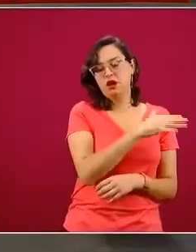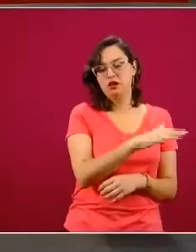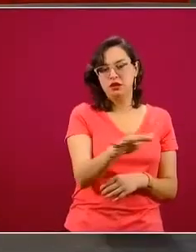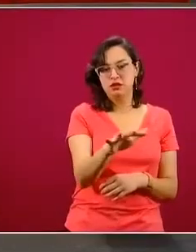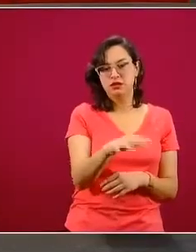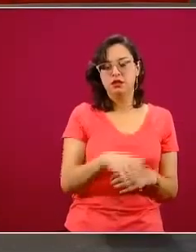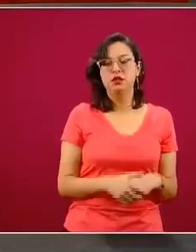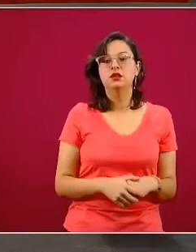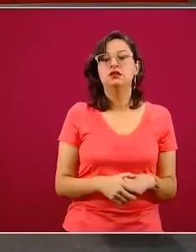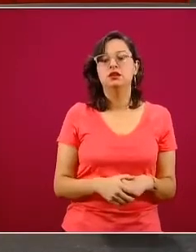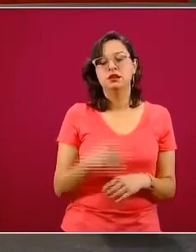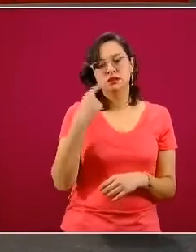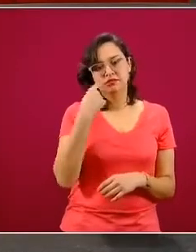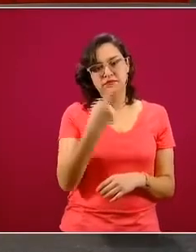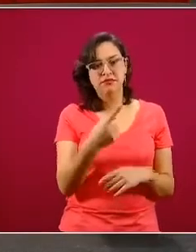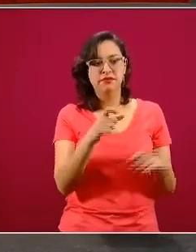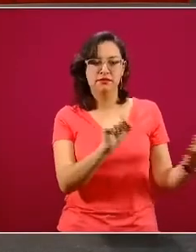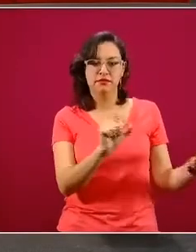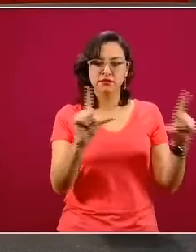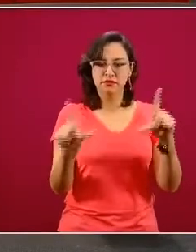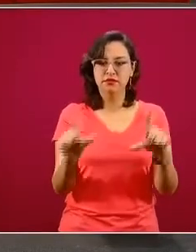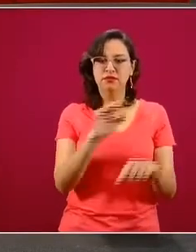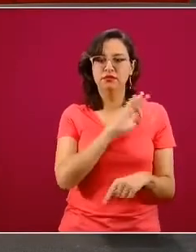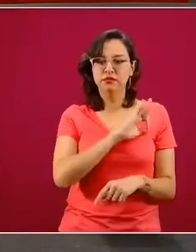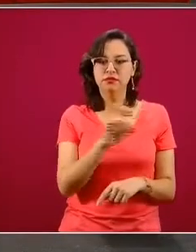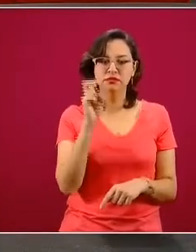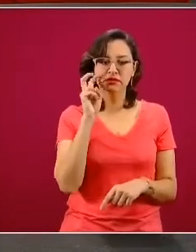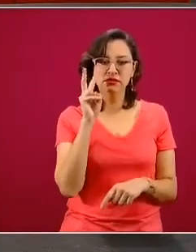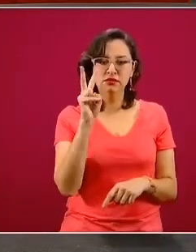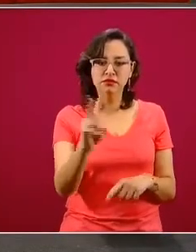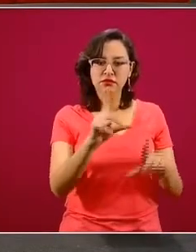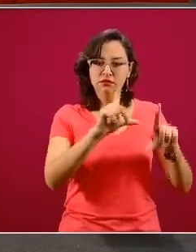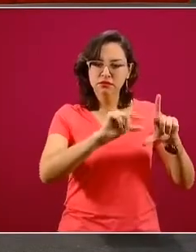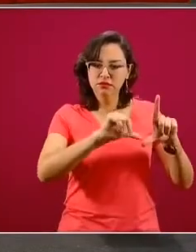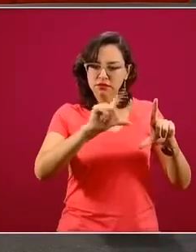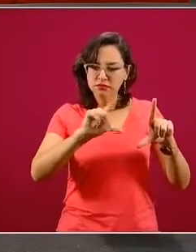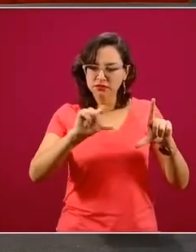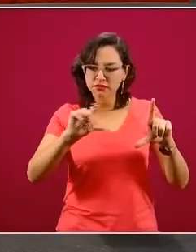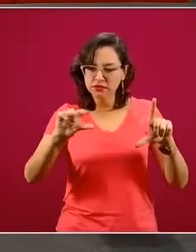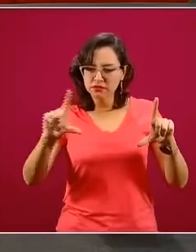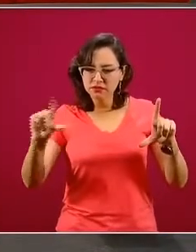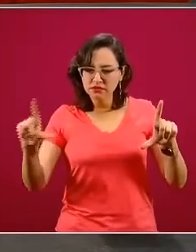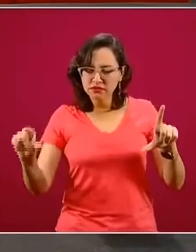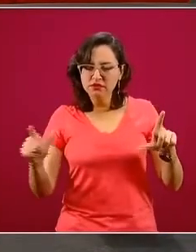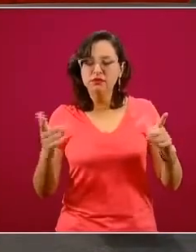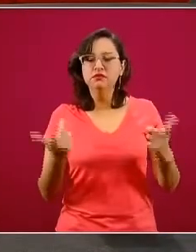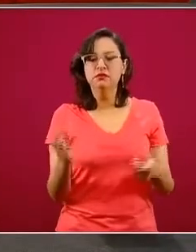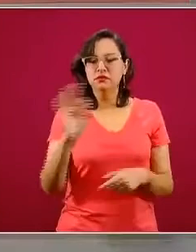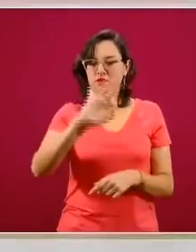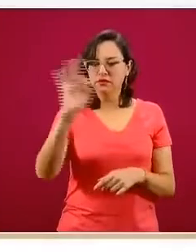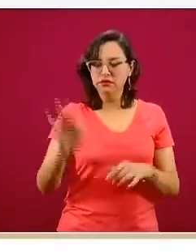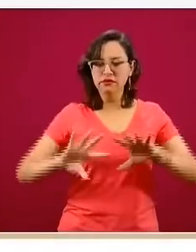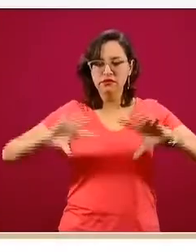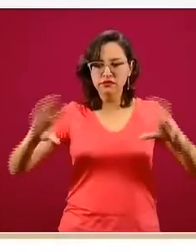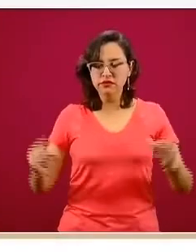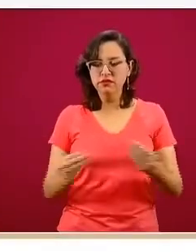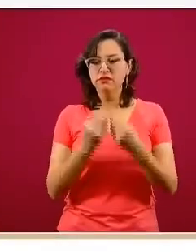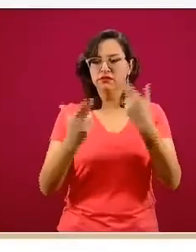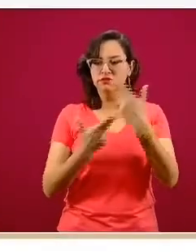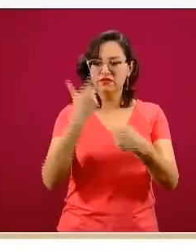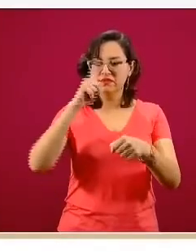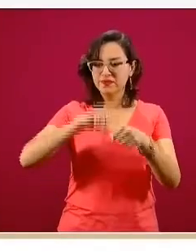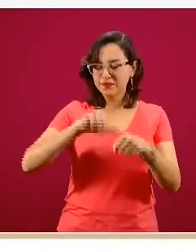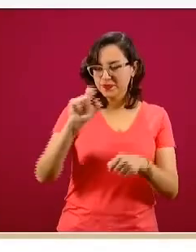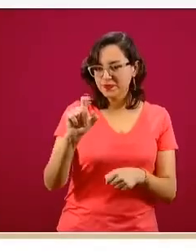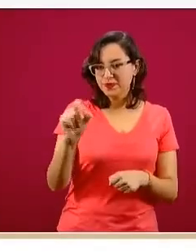precisamente en la siguiente diapositiva podemos ver esta distribución, ahí al final tenemos ese porcentaje nacional, que es del 21%,